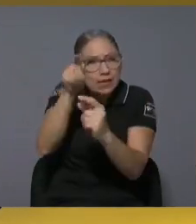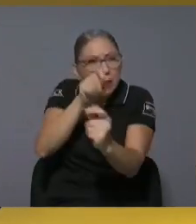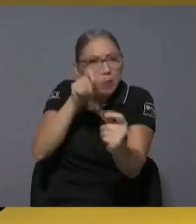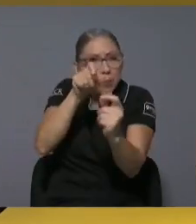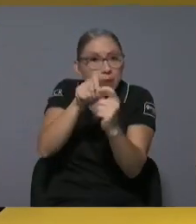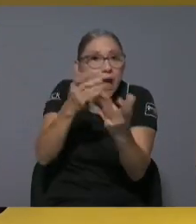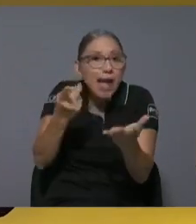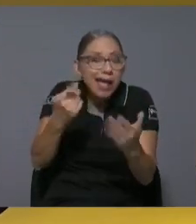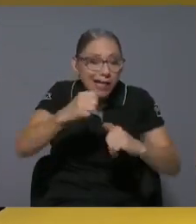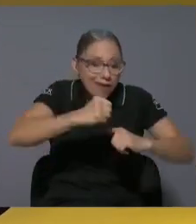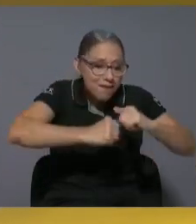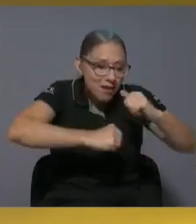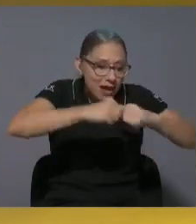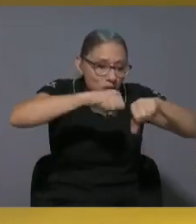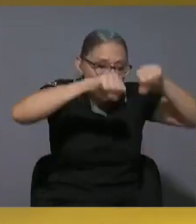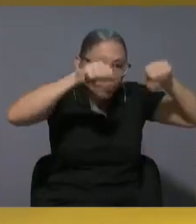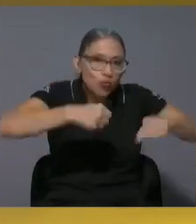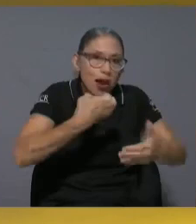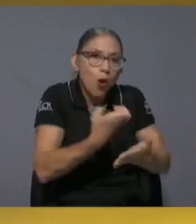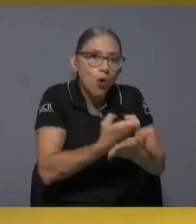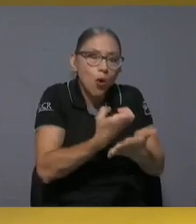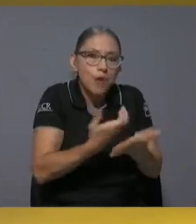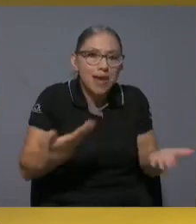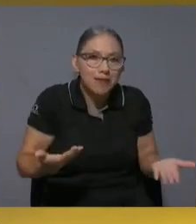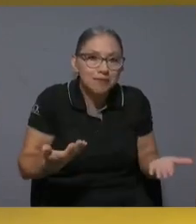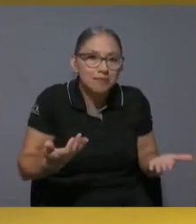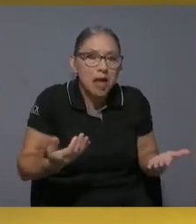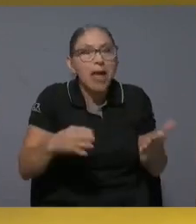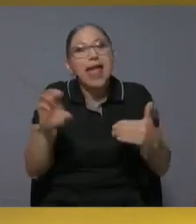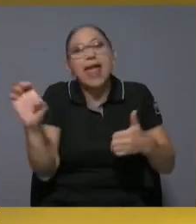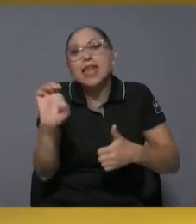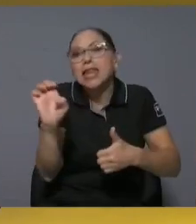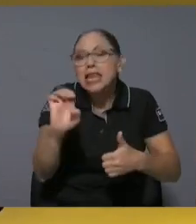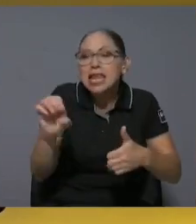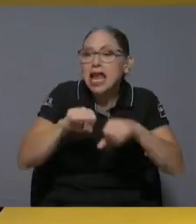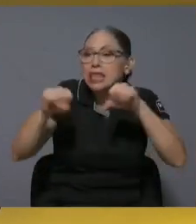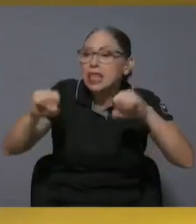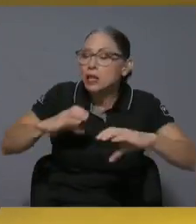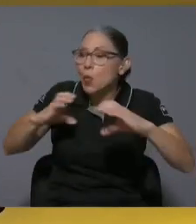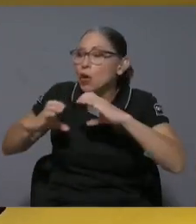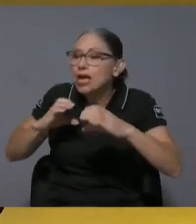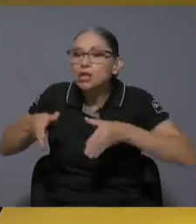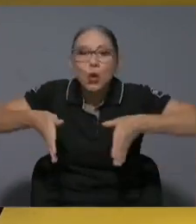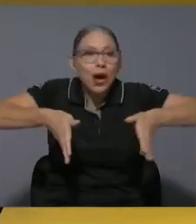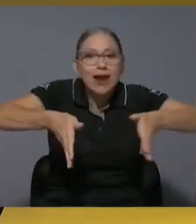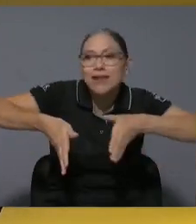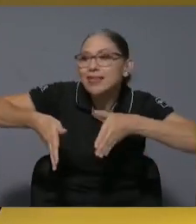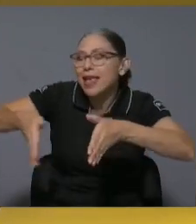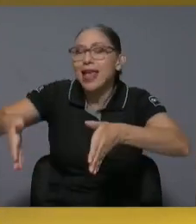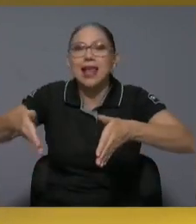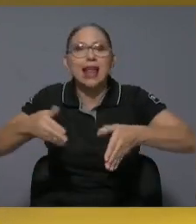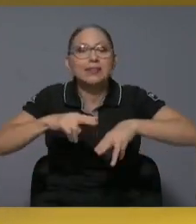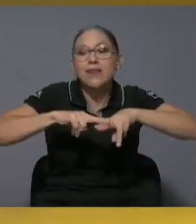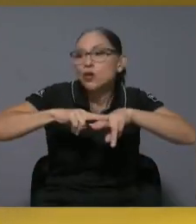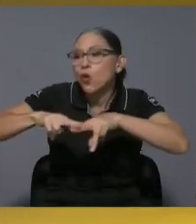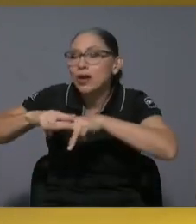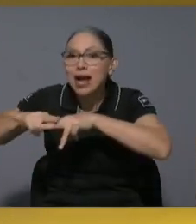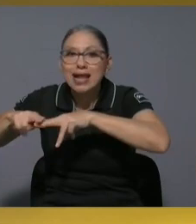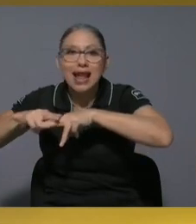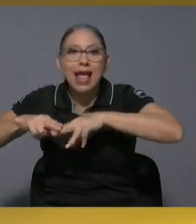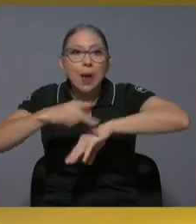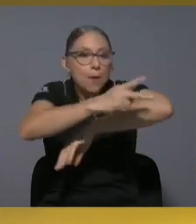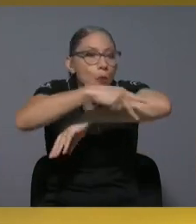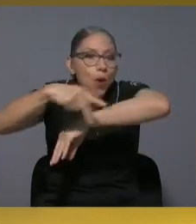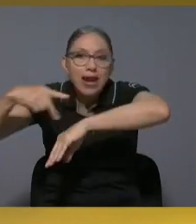infraestructura económica ahí podemos mencionar energía, telecomunicaciones, carreteras, ferrocarriles puertos, aeropuertos